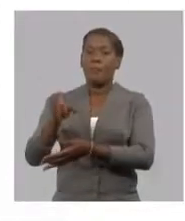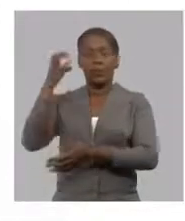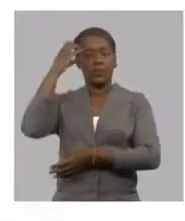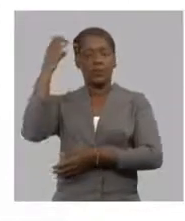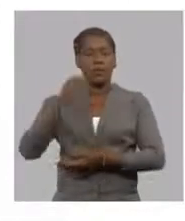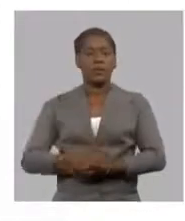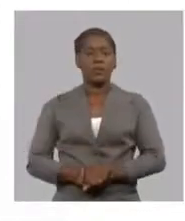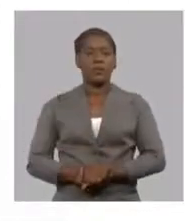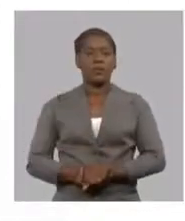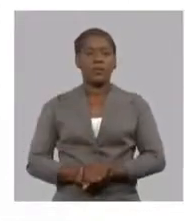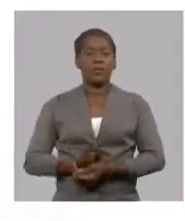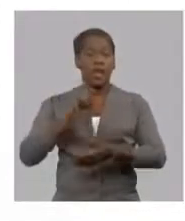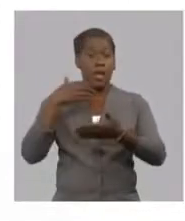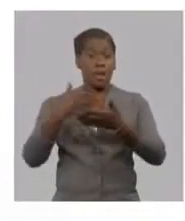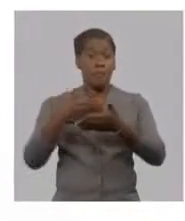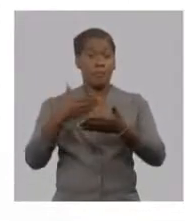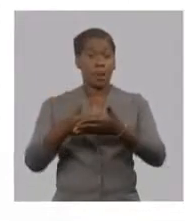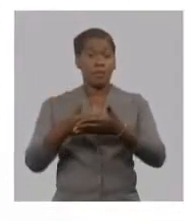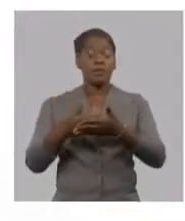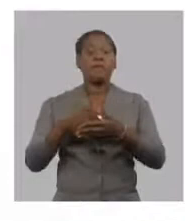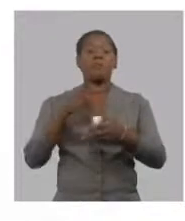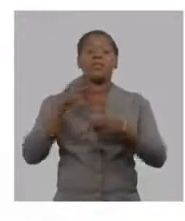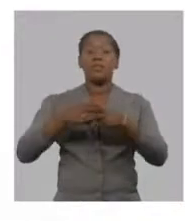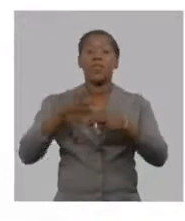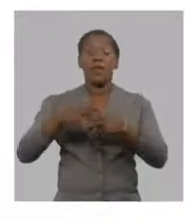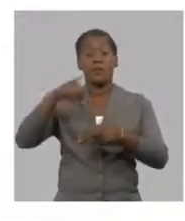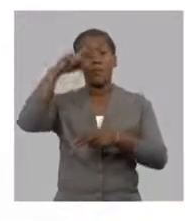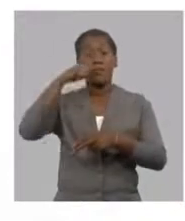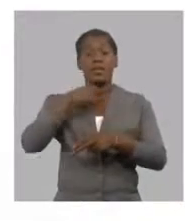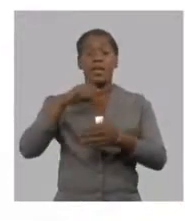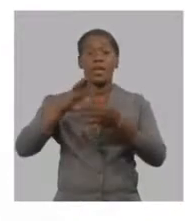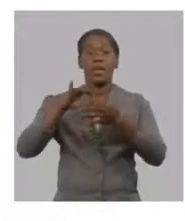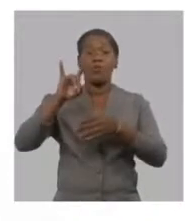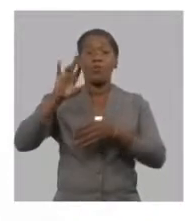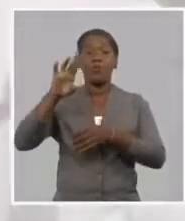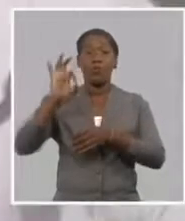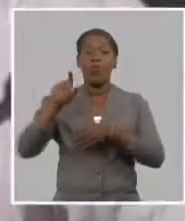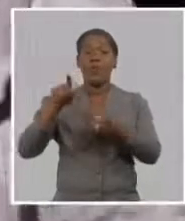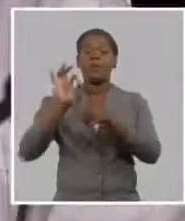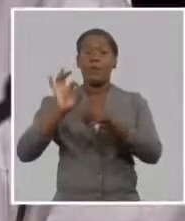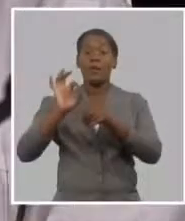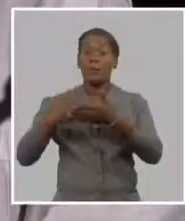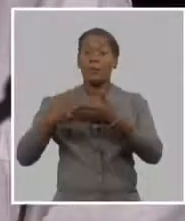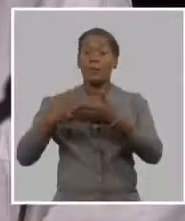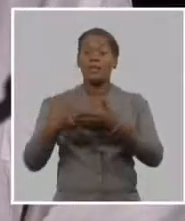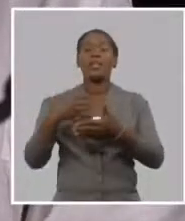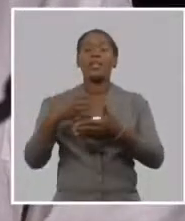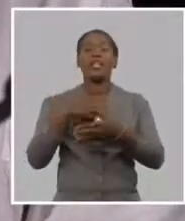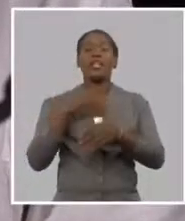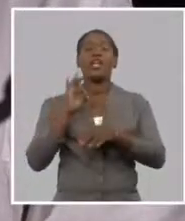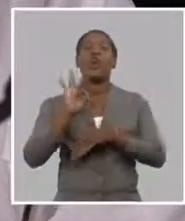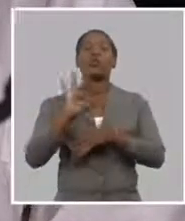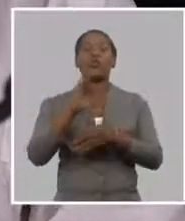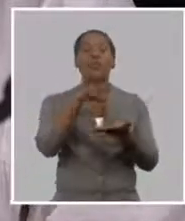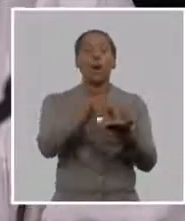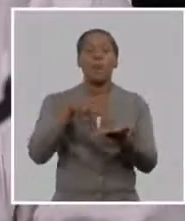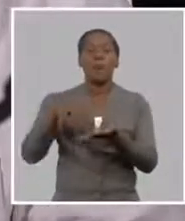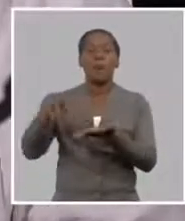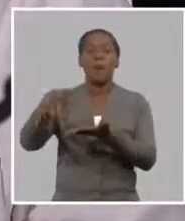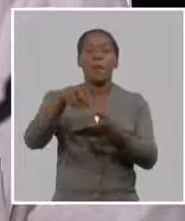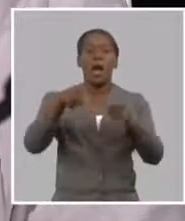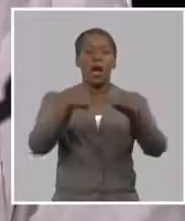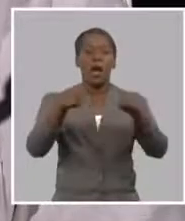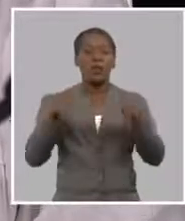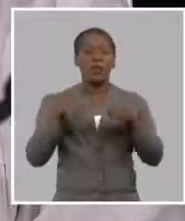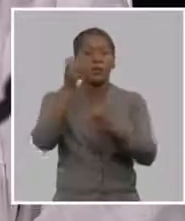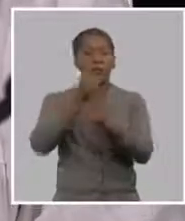con 8 empresas vamos a hablar hoy de las aseguradoras de la ESEN de empresas seguros nacionales que